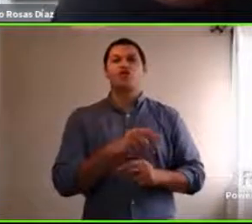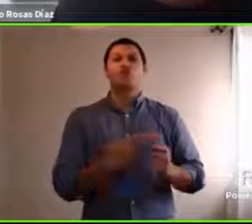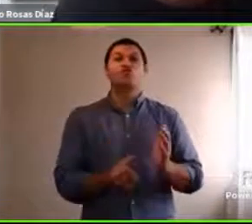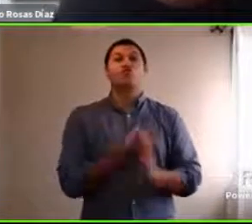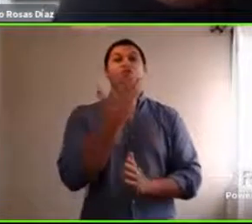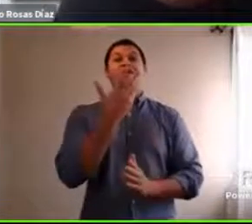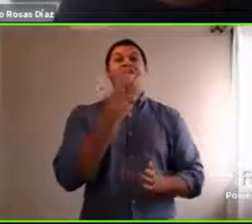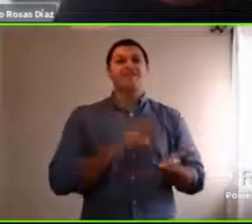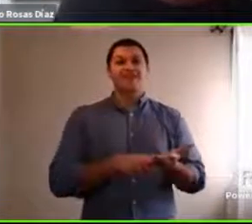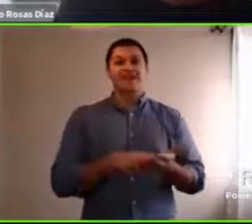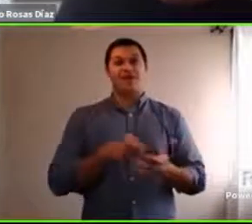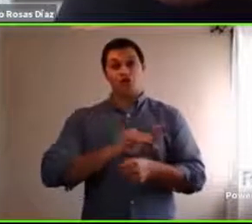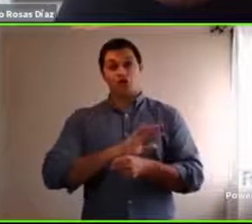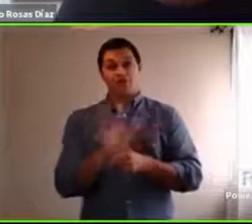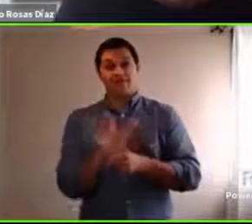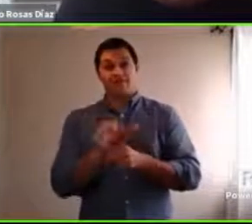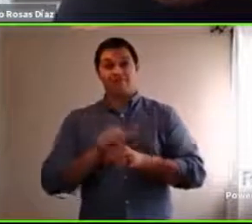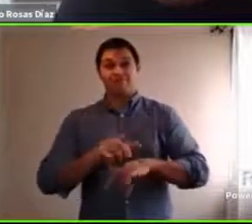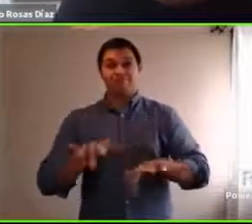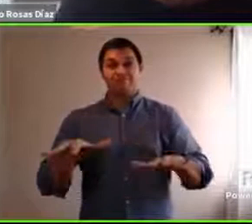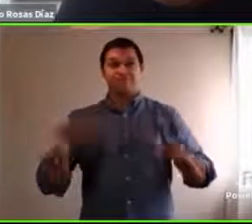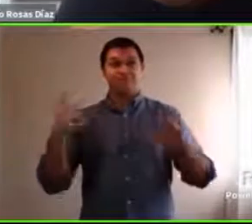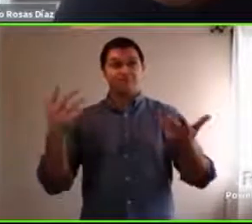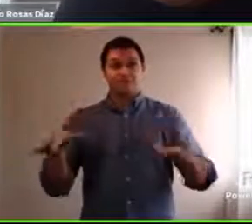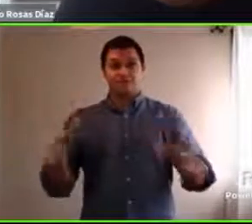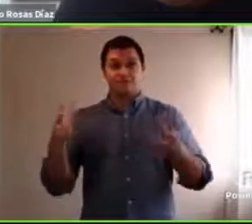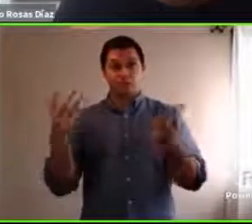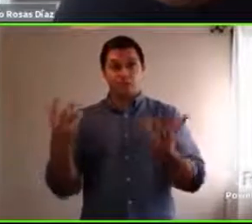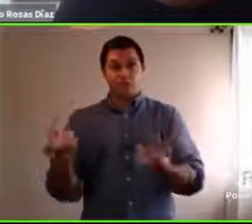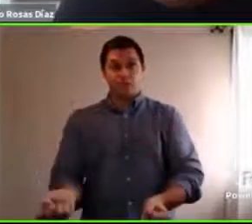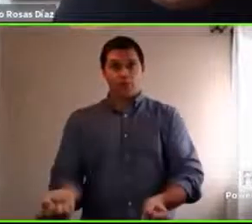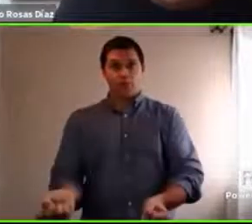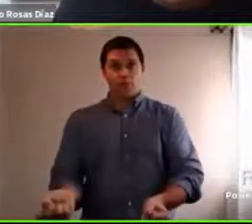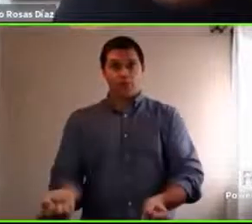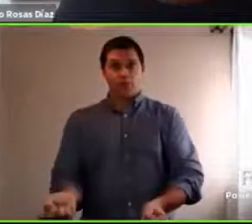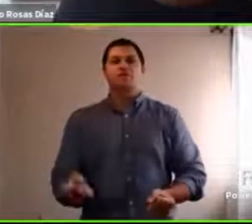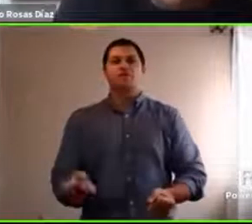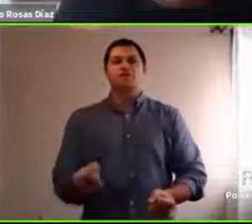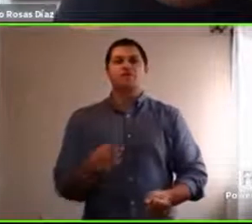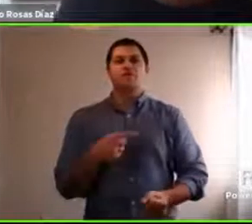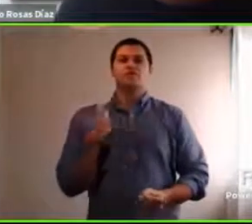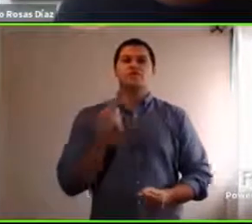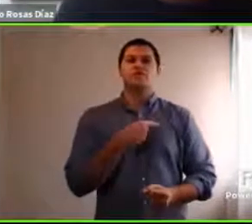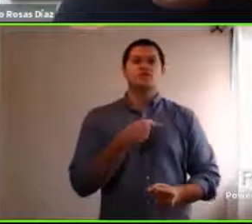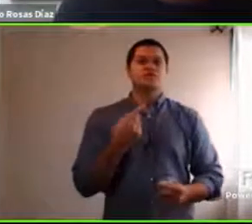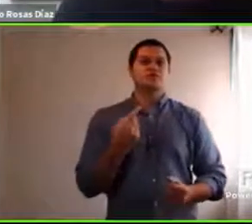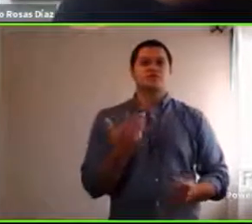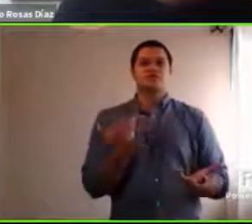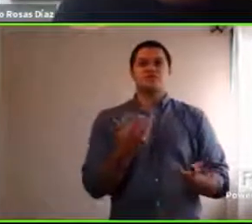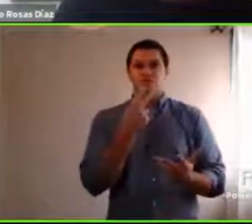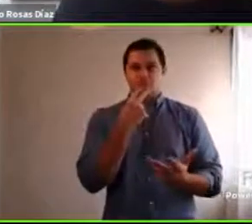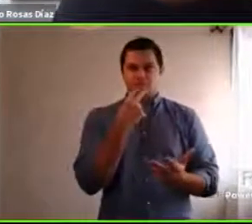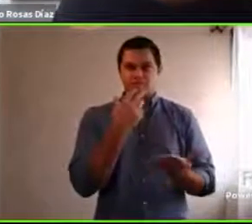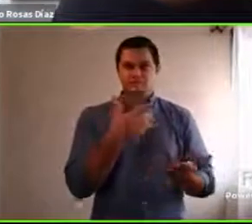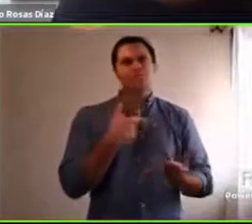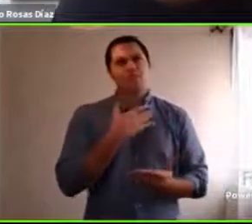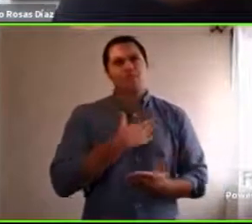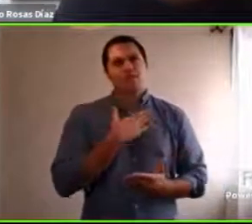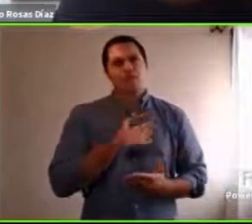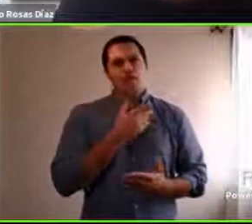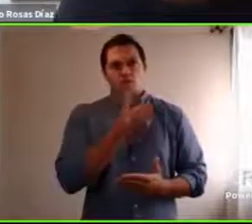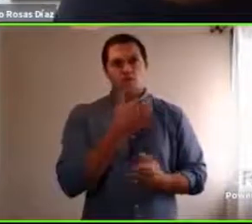a vivir ya que probablemente nunca va a ser igual a la anterior pero nos gustaría que pudieran explayarse un poco más en